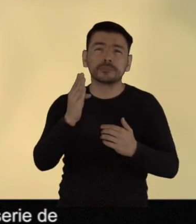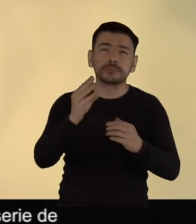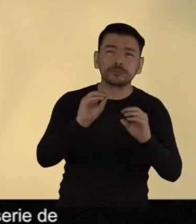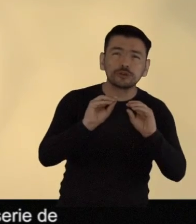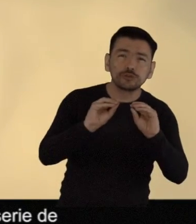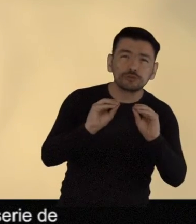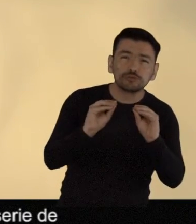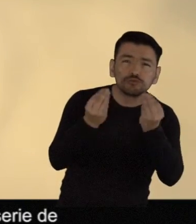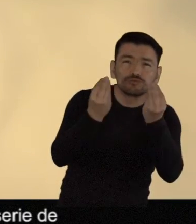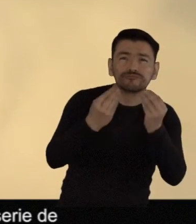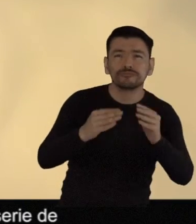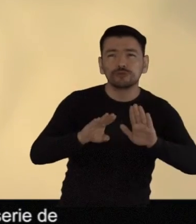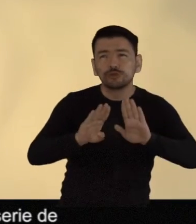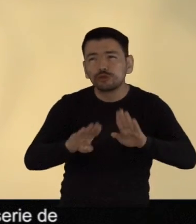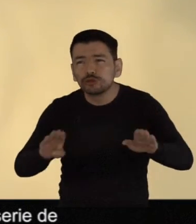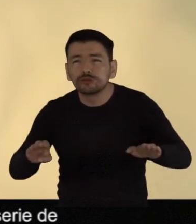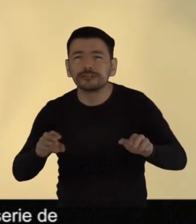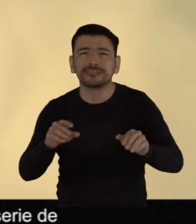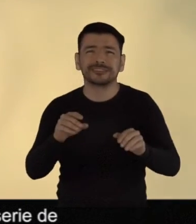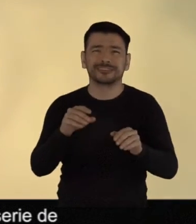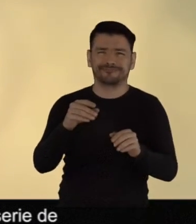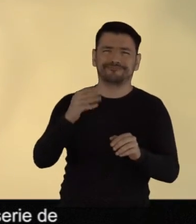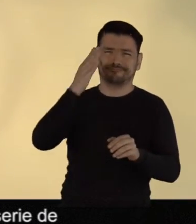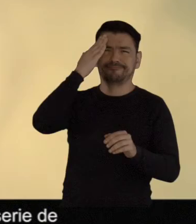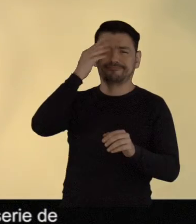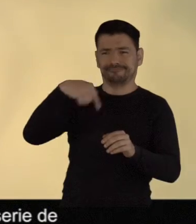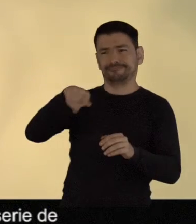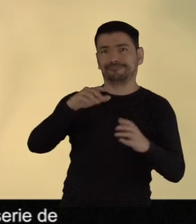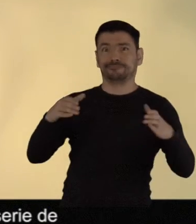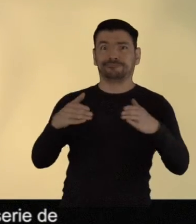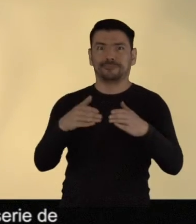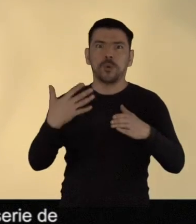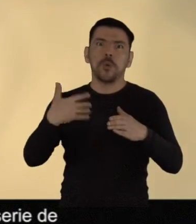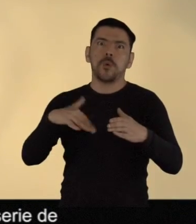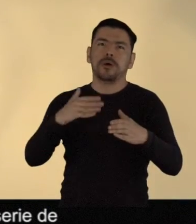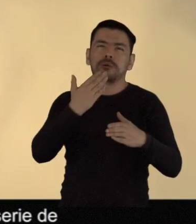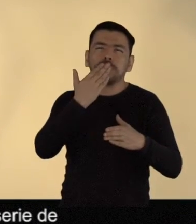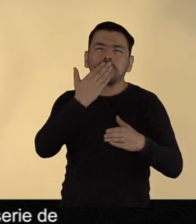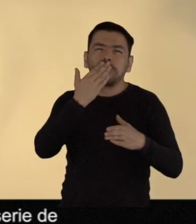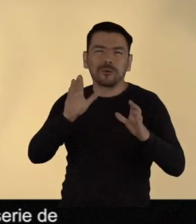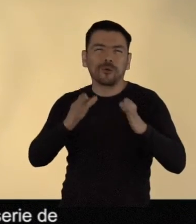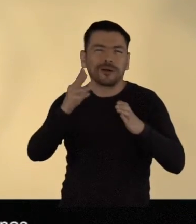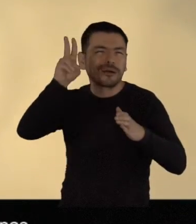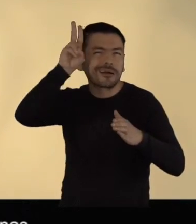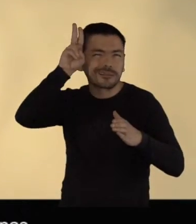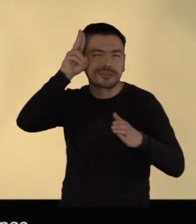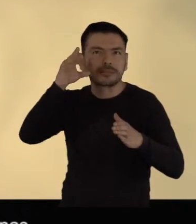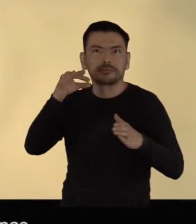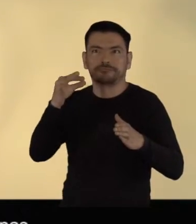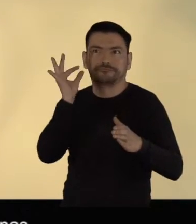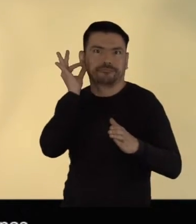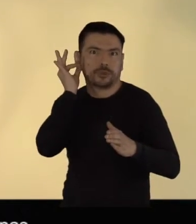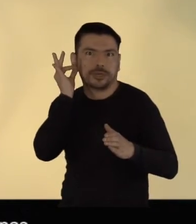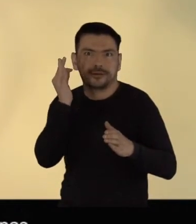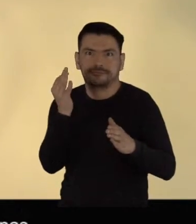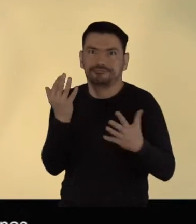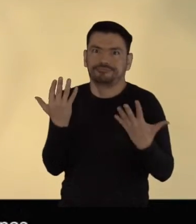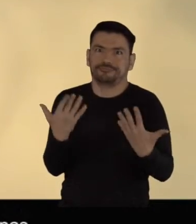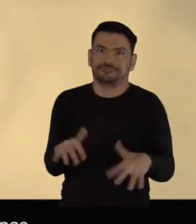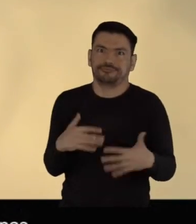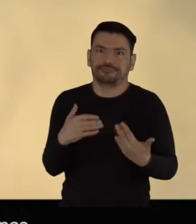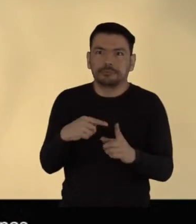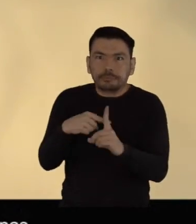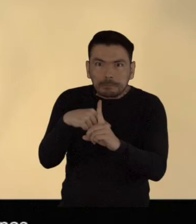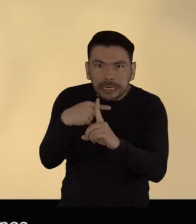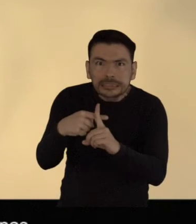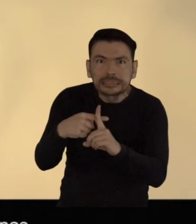enfrentado históricamente una serie de discriminaciones, desigualdades y exclusiones por ser mujeres y por